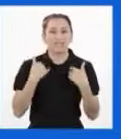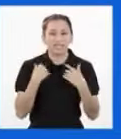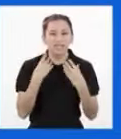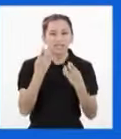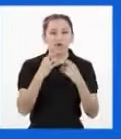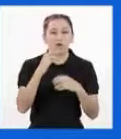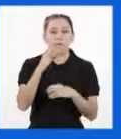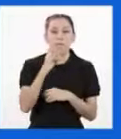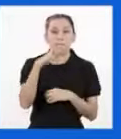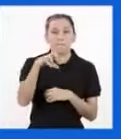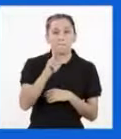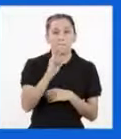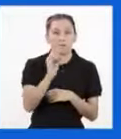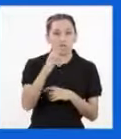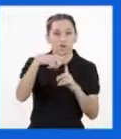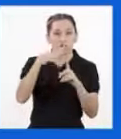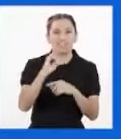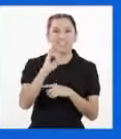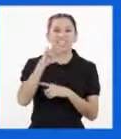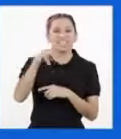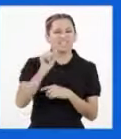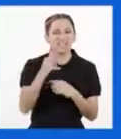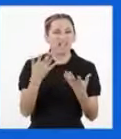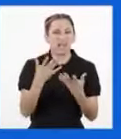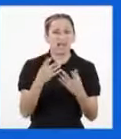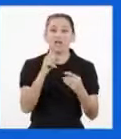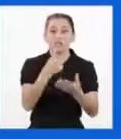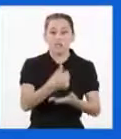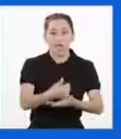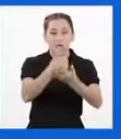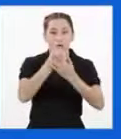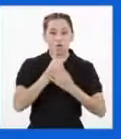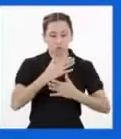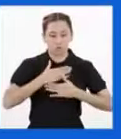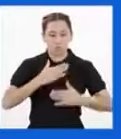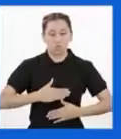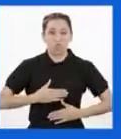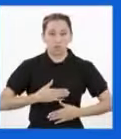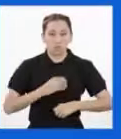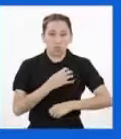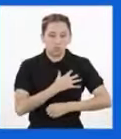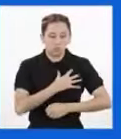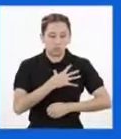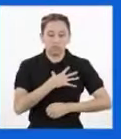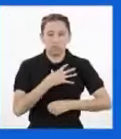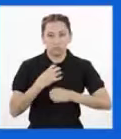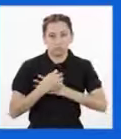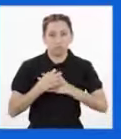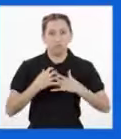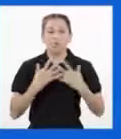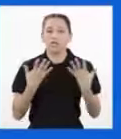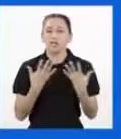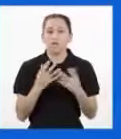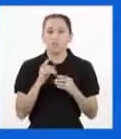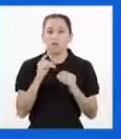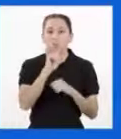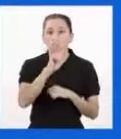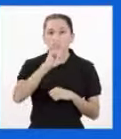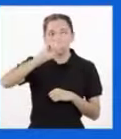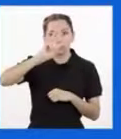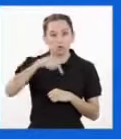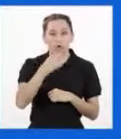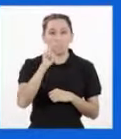distrofina Que ayuda a fortalecer las fibras musculares Con 2,4 millones de bases